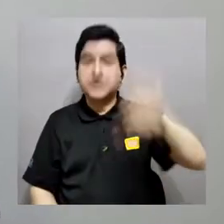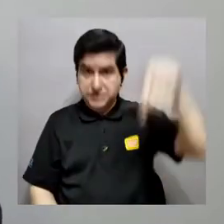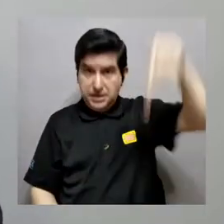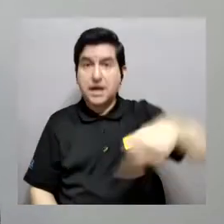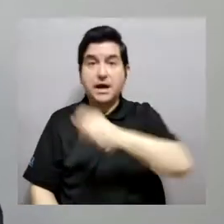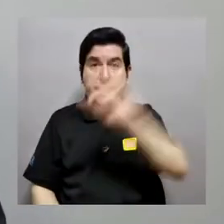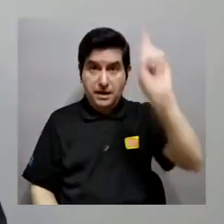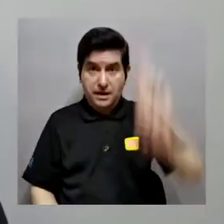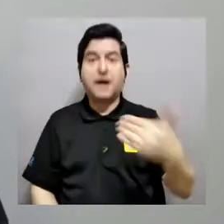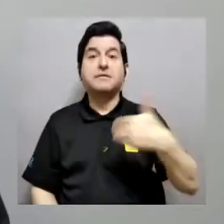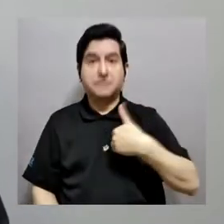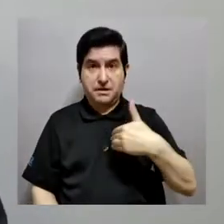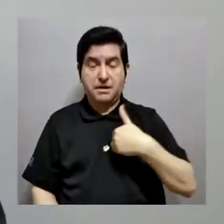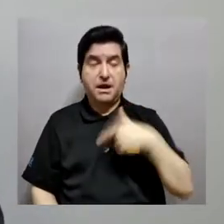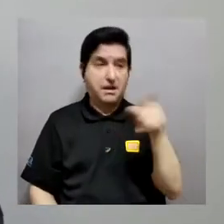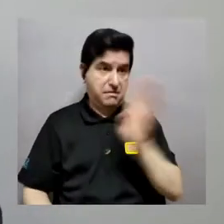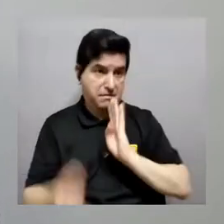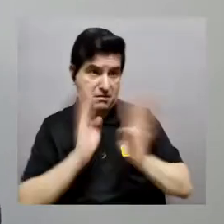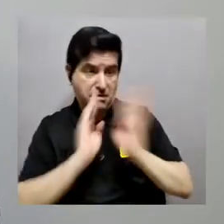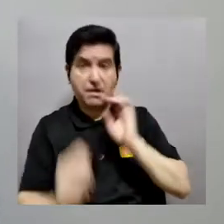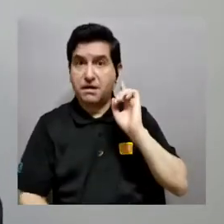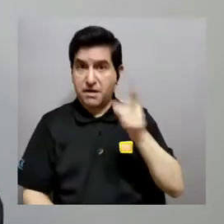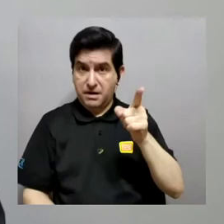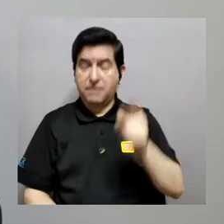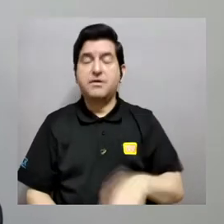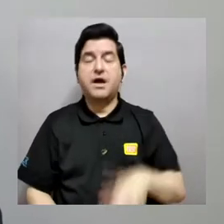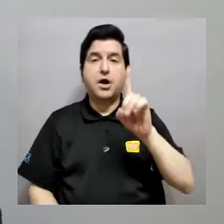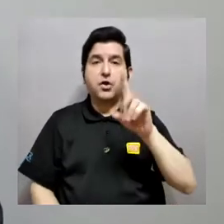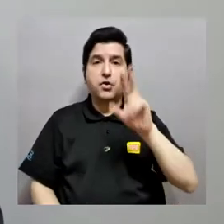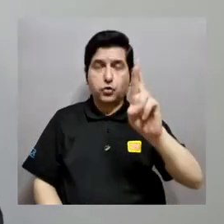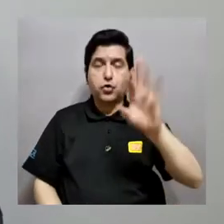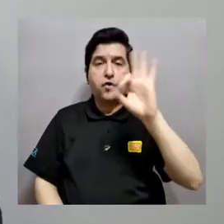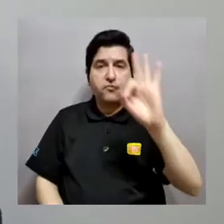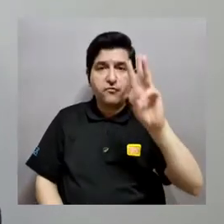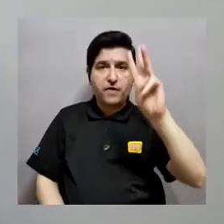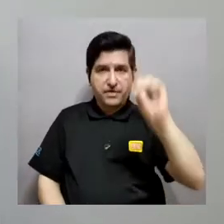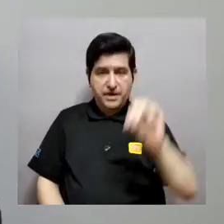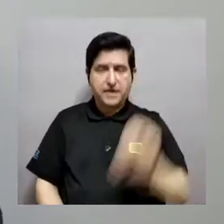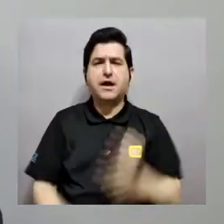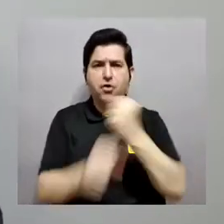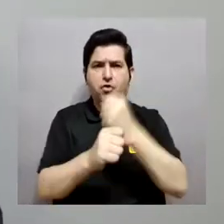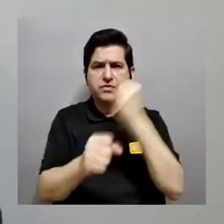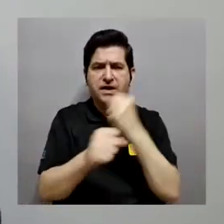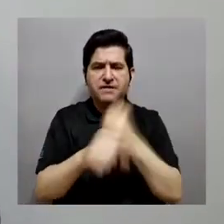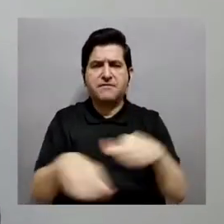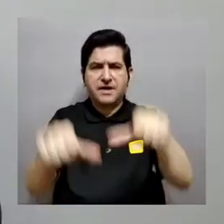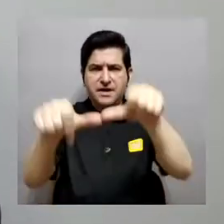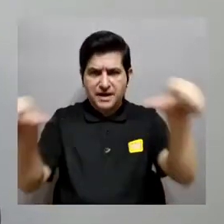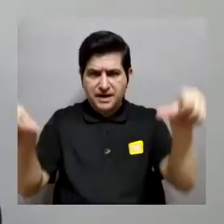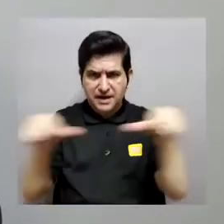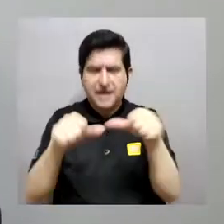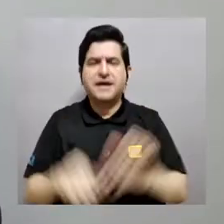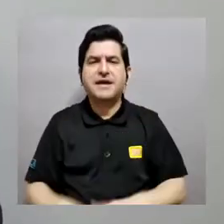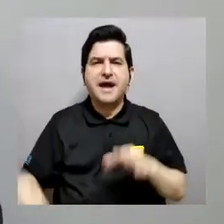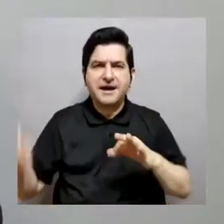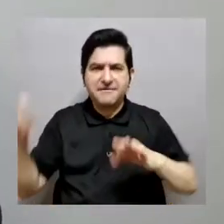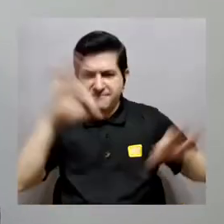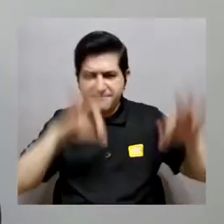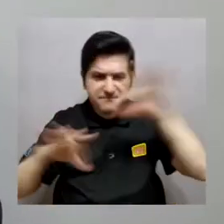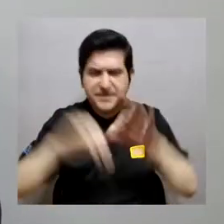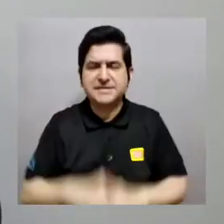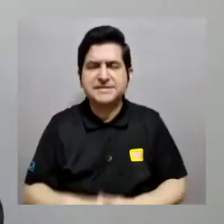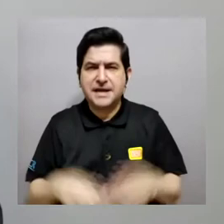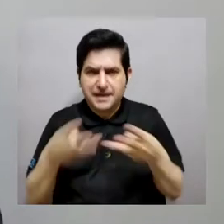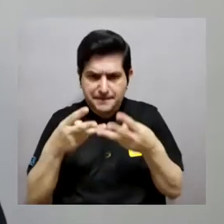supercomputadoras en Costa Rica. Sí, hay supercomputadoras en Costa Rica y de eso nos va a estar conversando. El doctor Federico